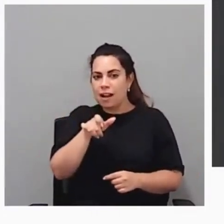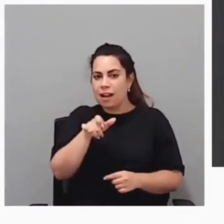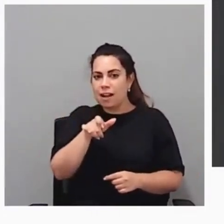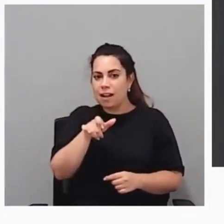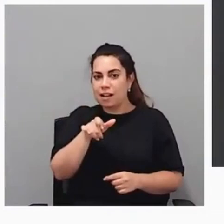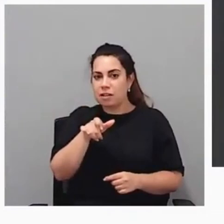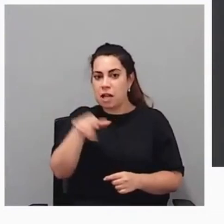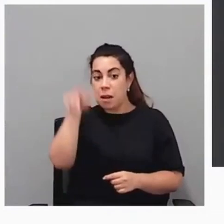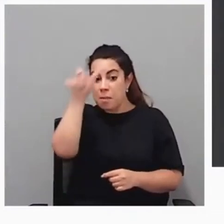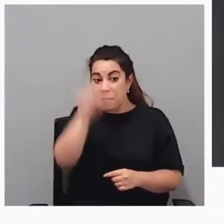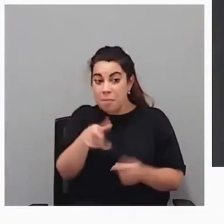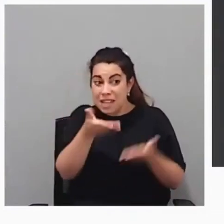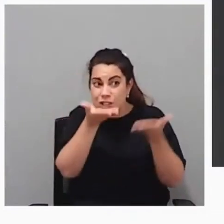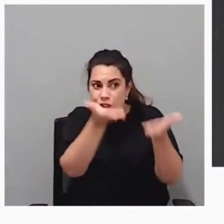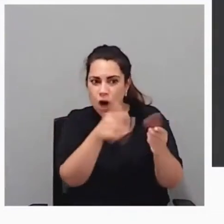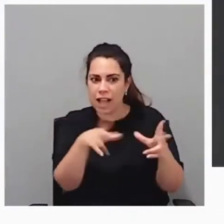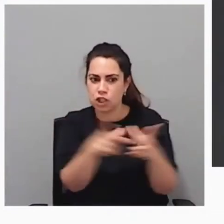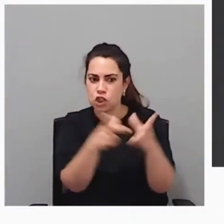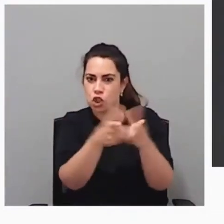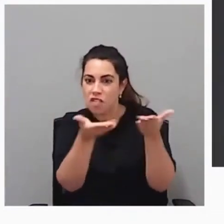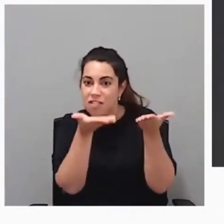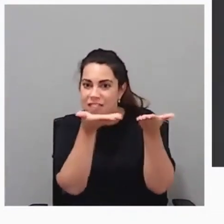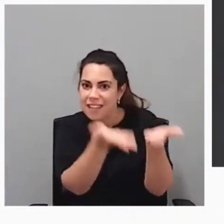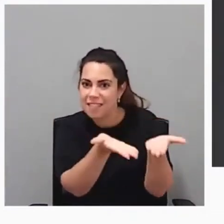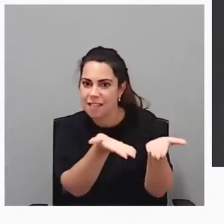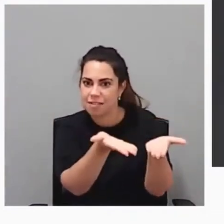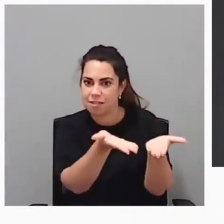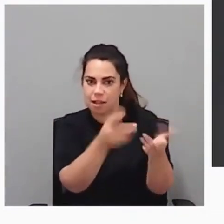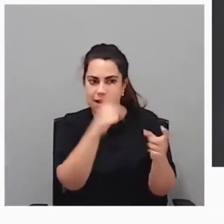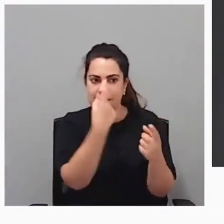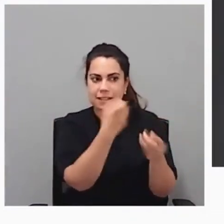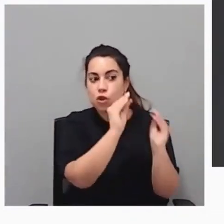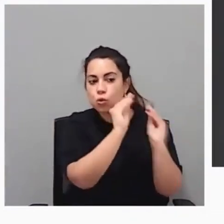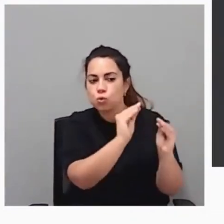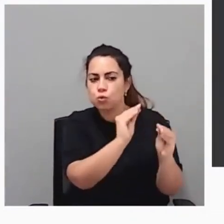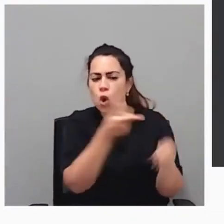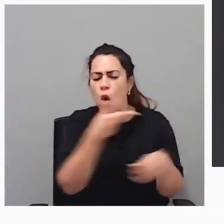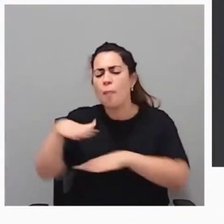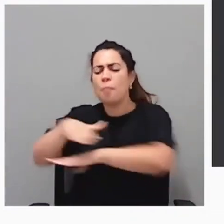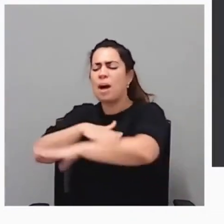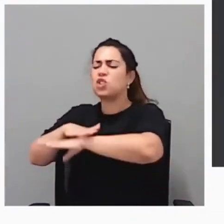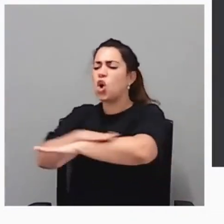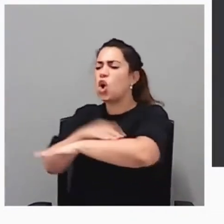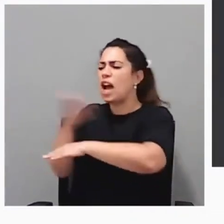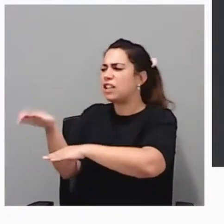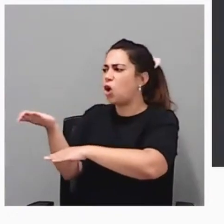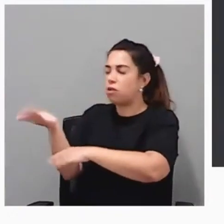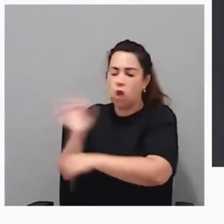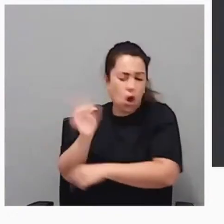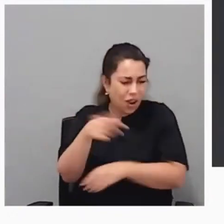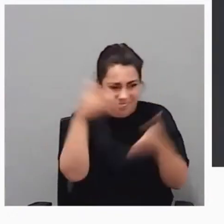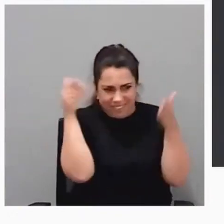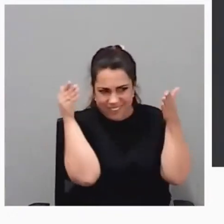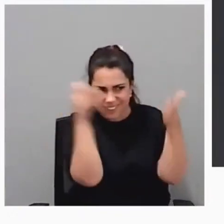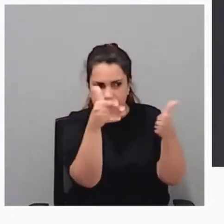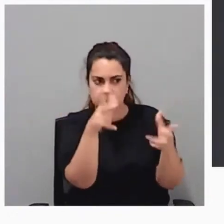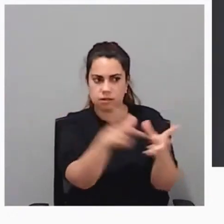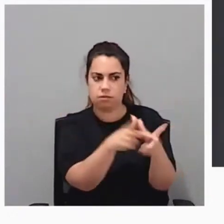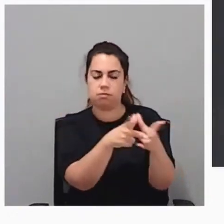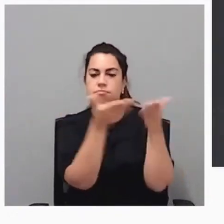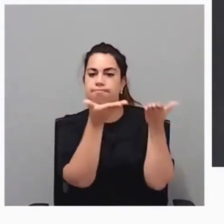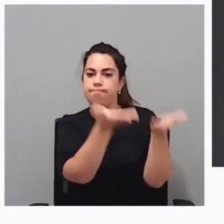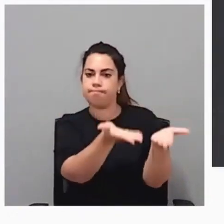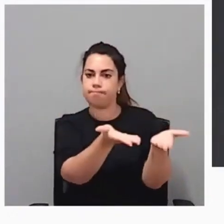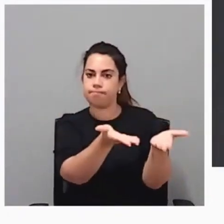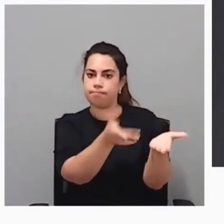patronato en última instancia es verdad que tiene la máxima responsabilidad y pondrá y quitará responsabilidades pero nos debemos a esa persona. En la